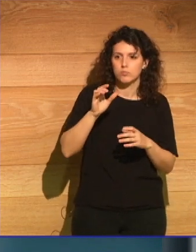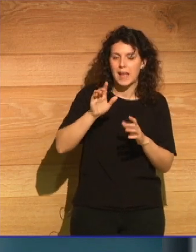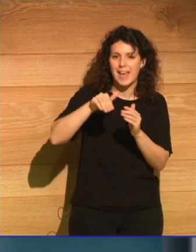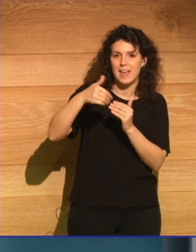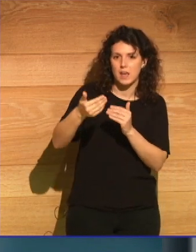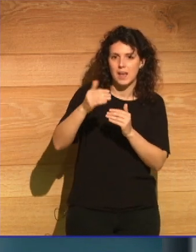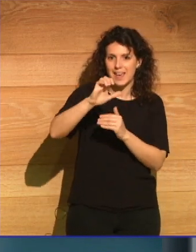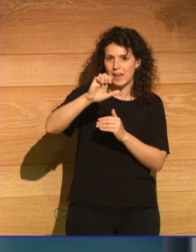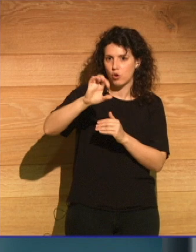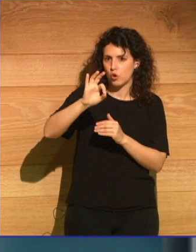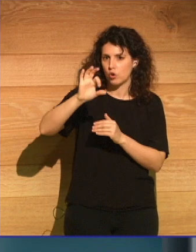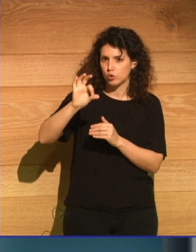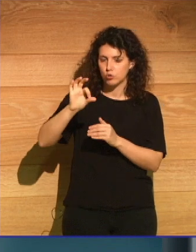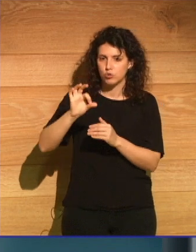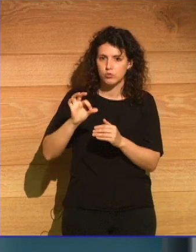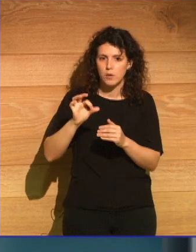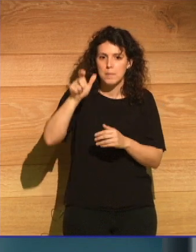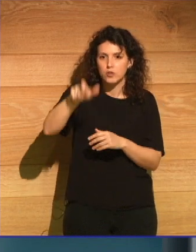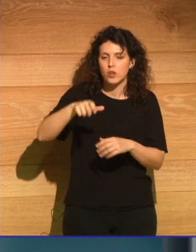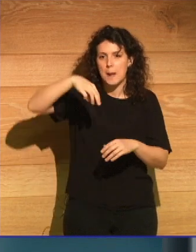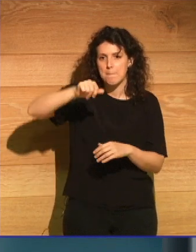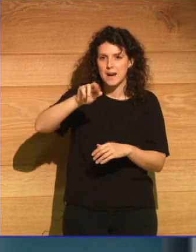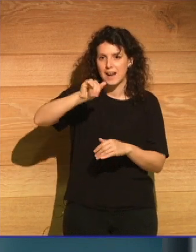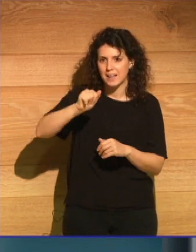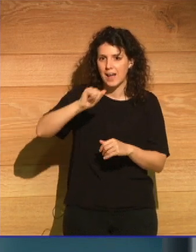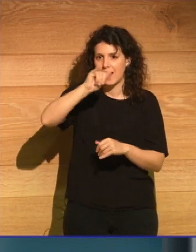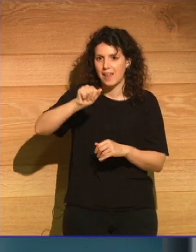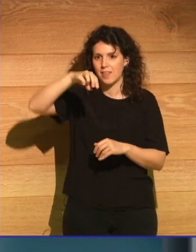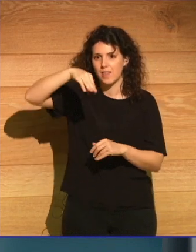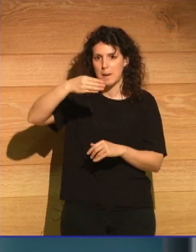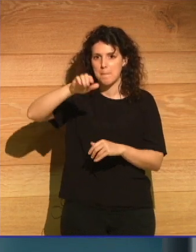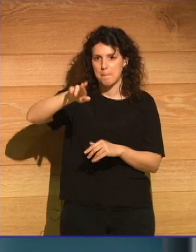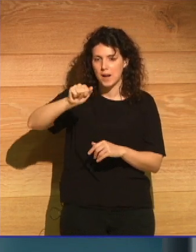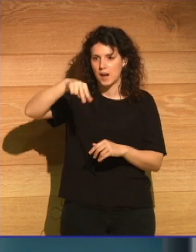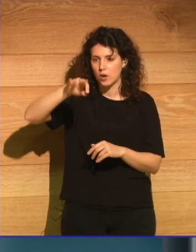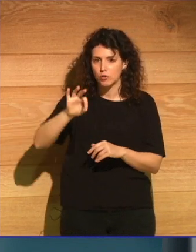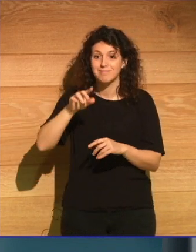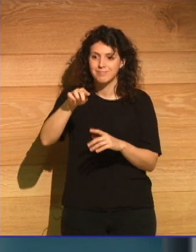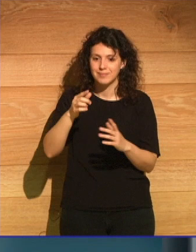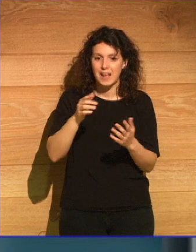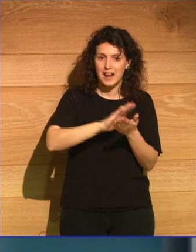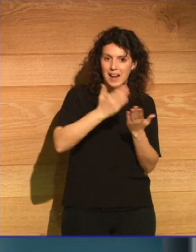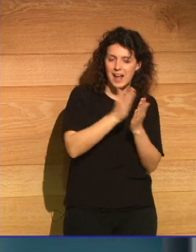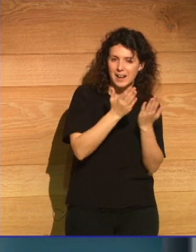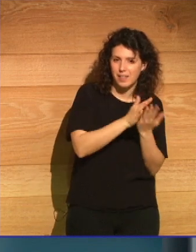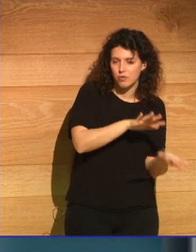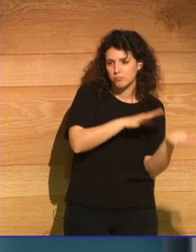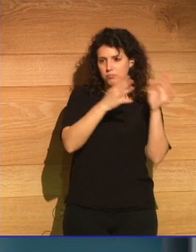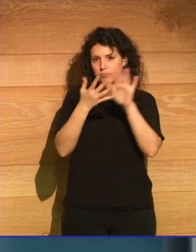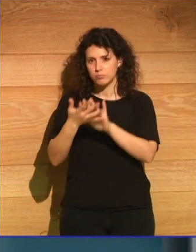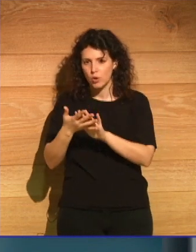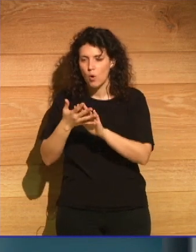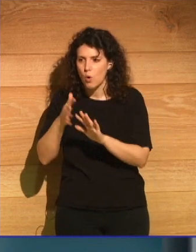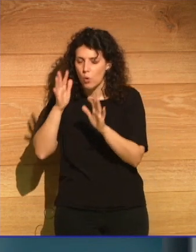poética de María Zambrano, cómo podemos convertir esta narración en una fábula de cuidado,